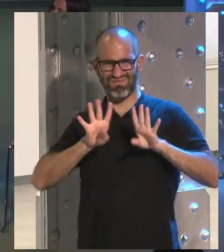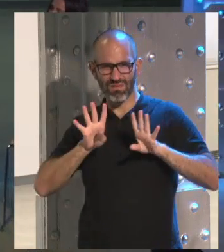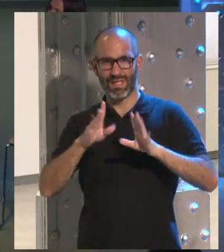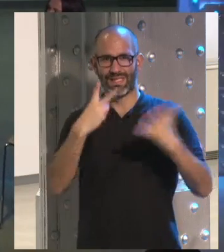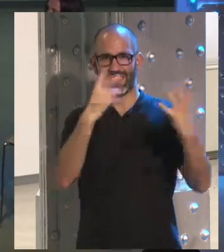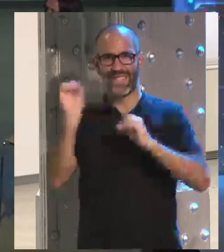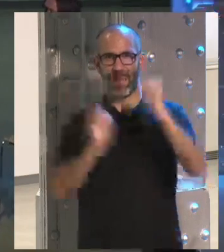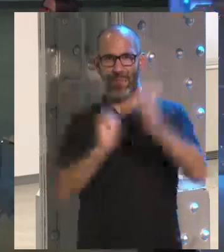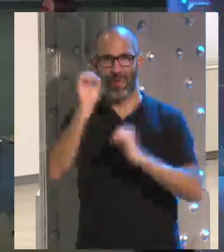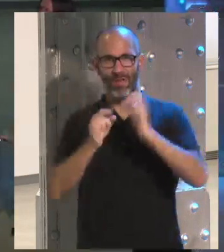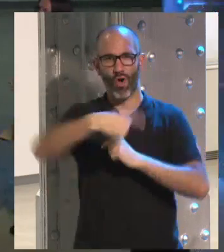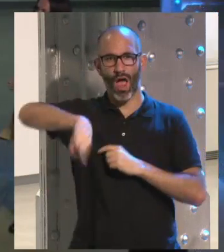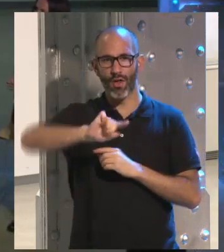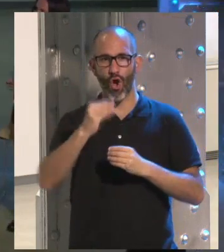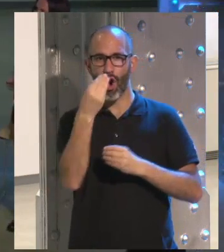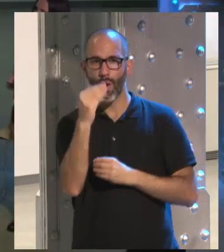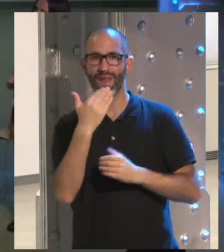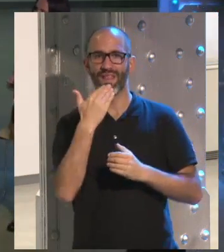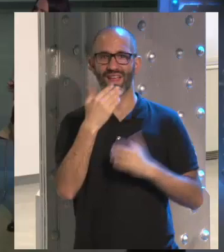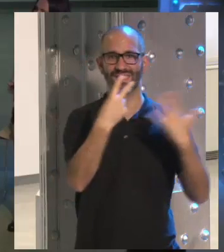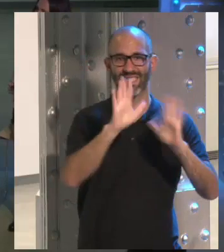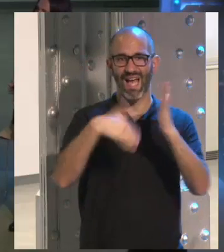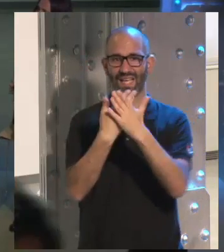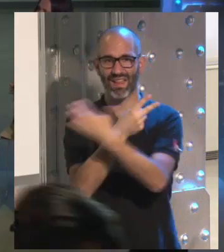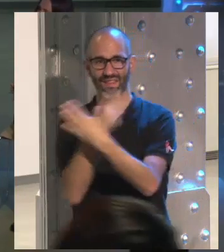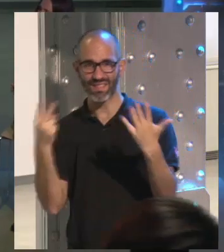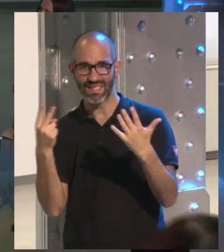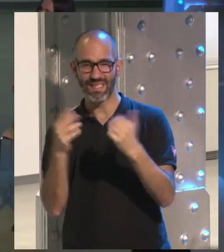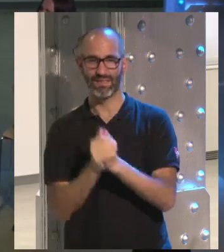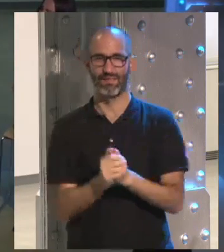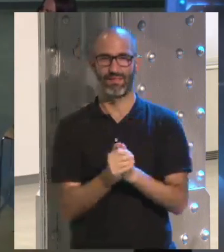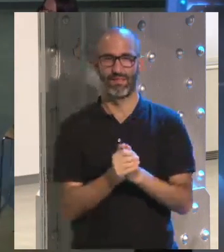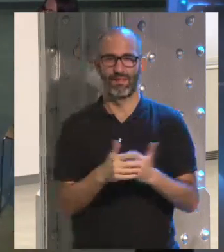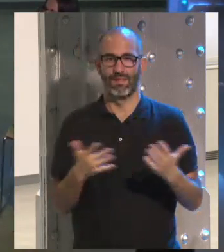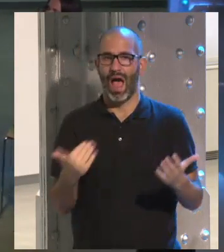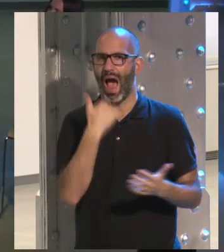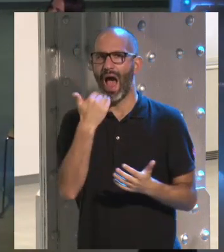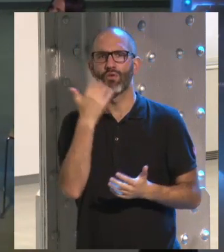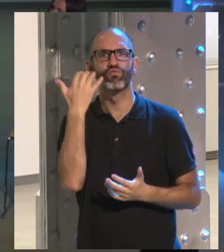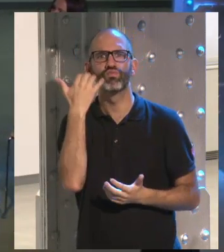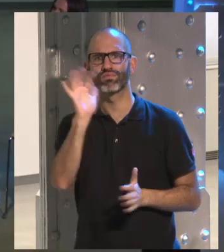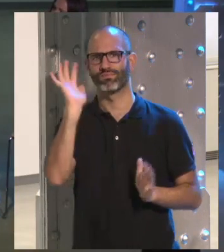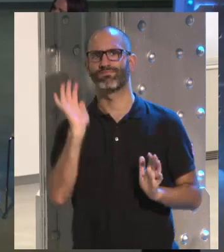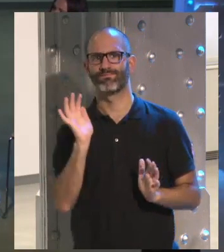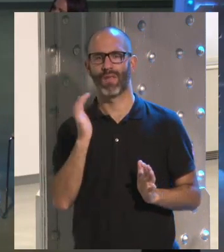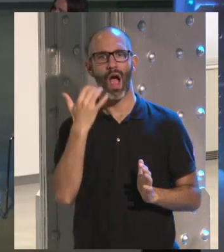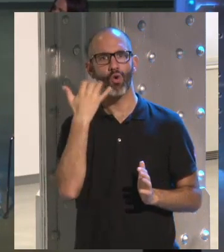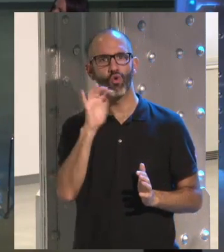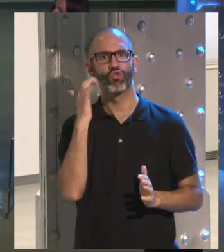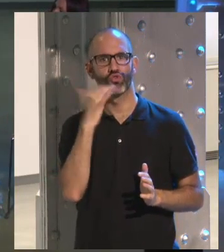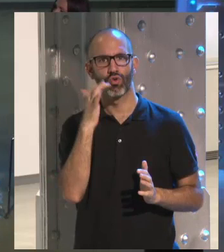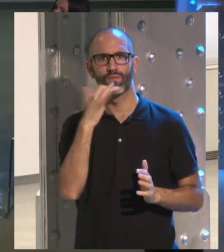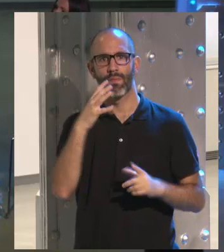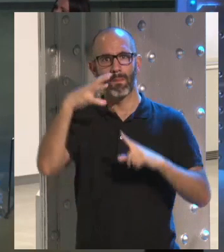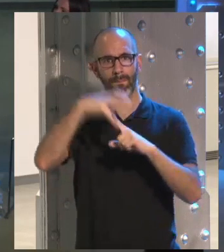70% eran jóvenes entre 7 y 16 años. Y ha pasado algo muy curioso en ese concierto en Madrid, en el